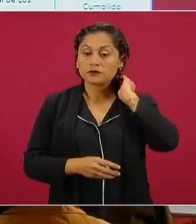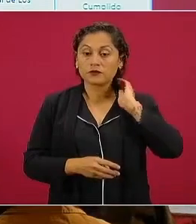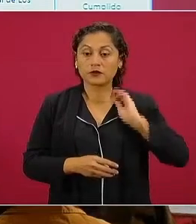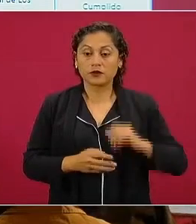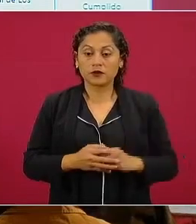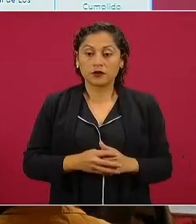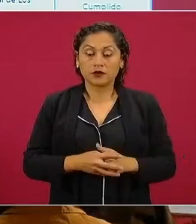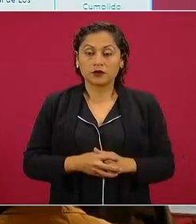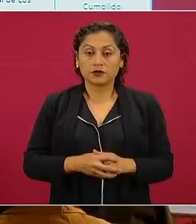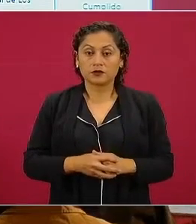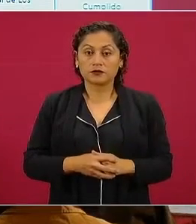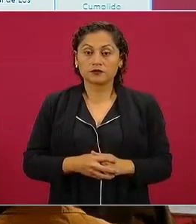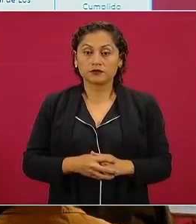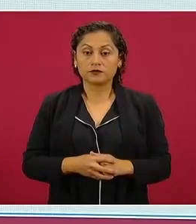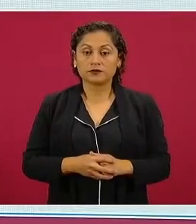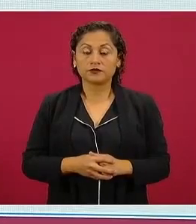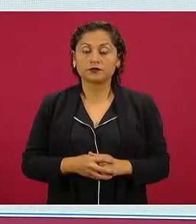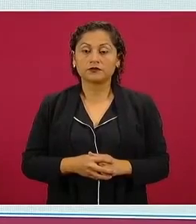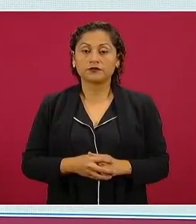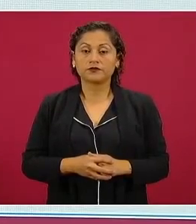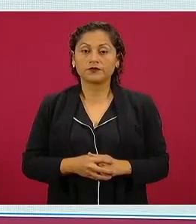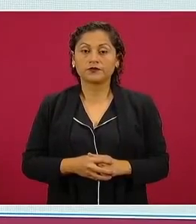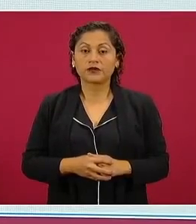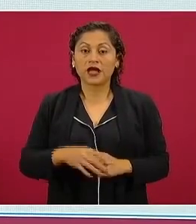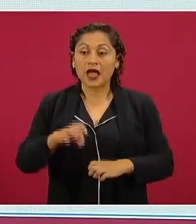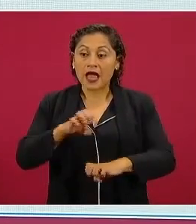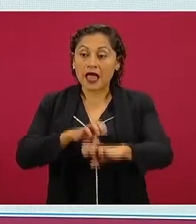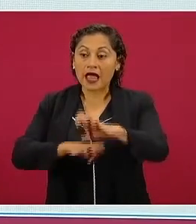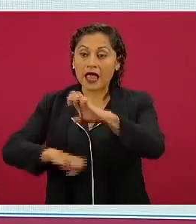con dimensión ética